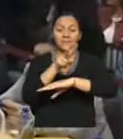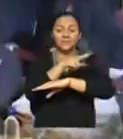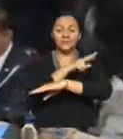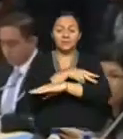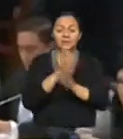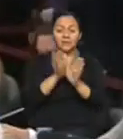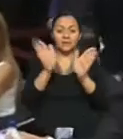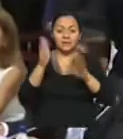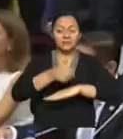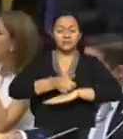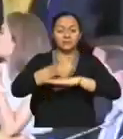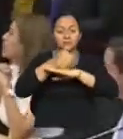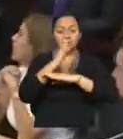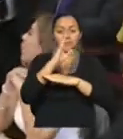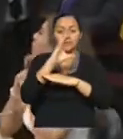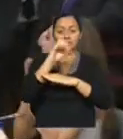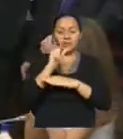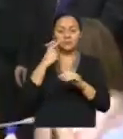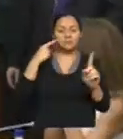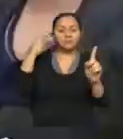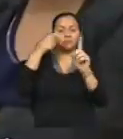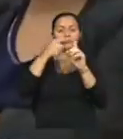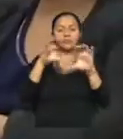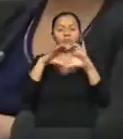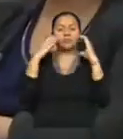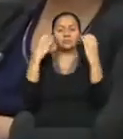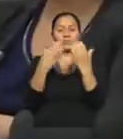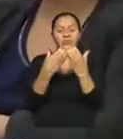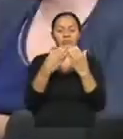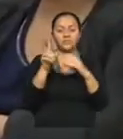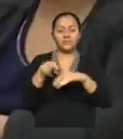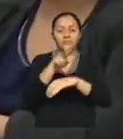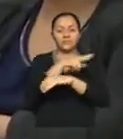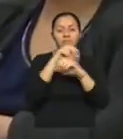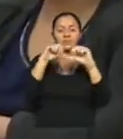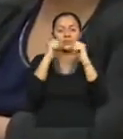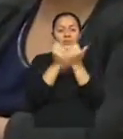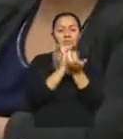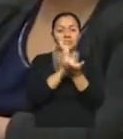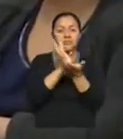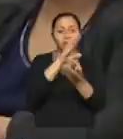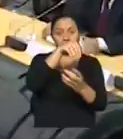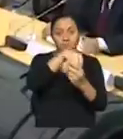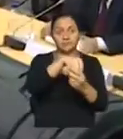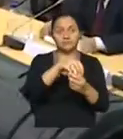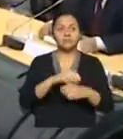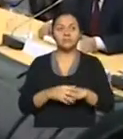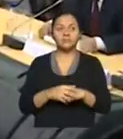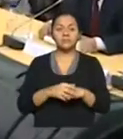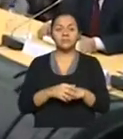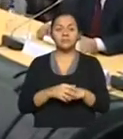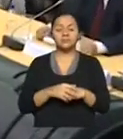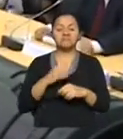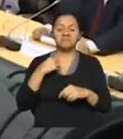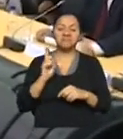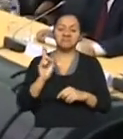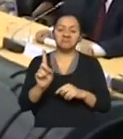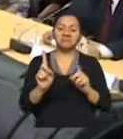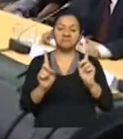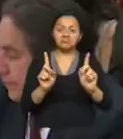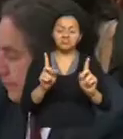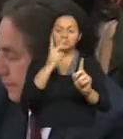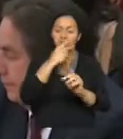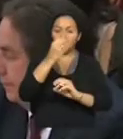de la Nación, Carlos Baca, acudió a la Comisión de Fiscalización de la Asamblea Nacional. En su comparecencia brindó